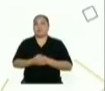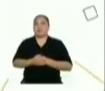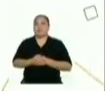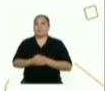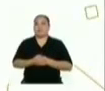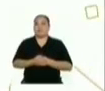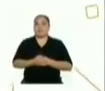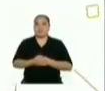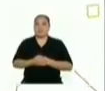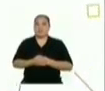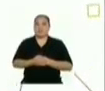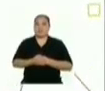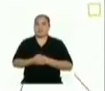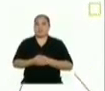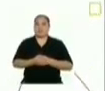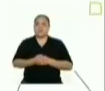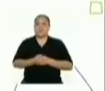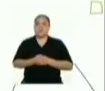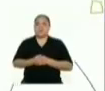dos dobleces.